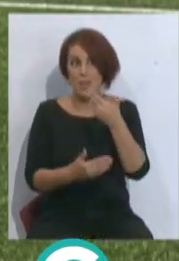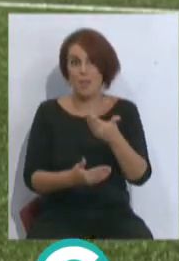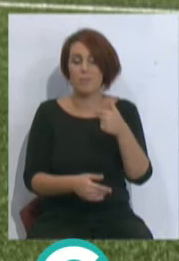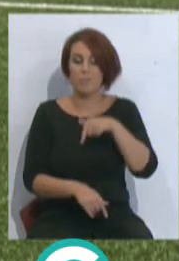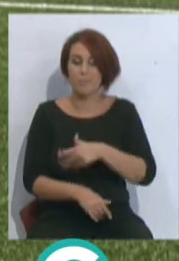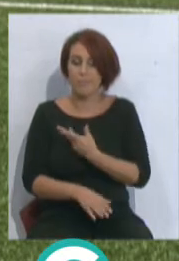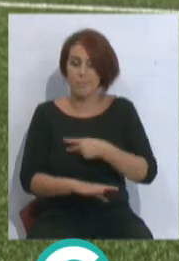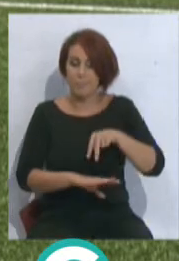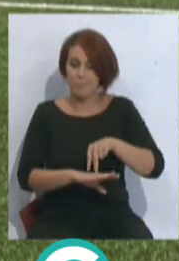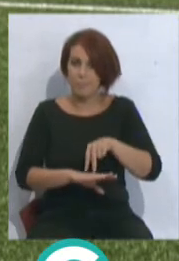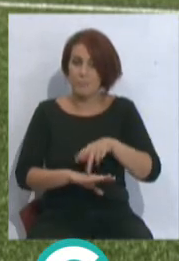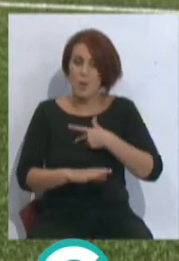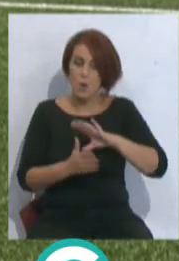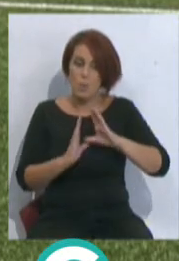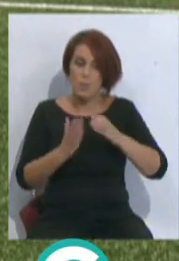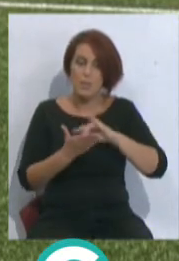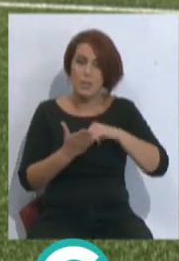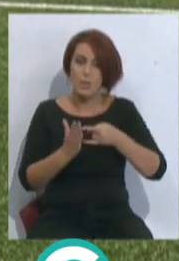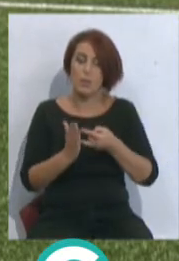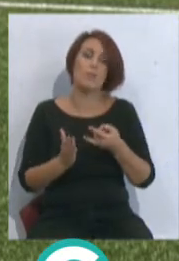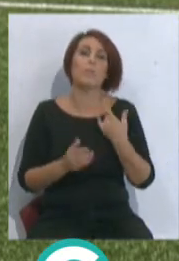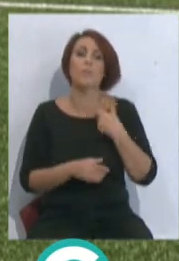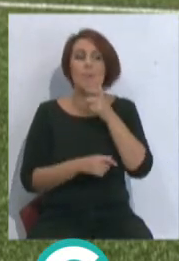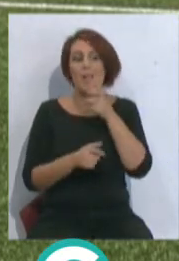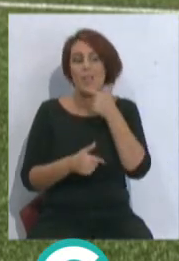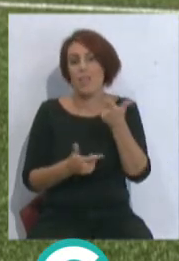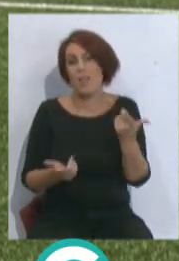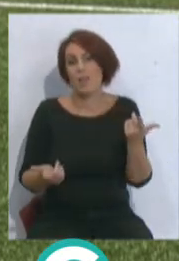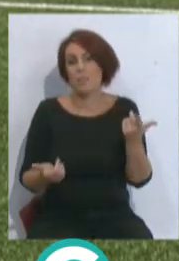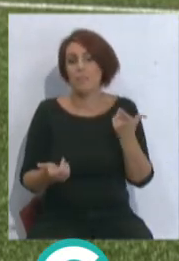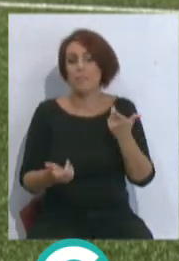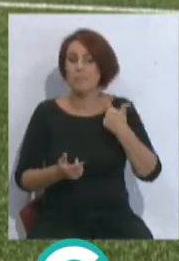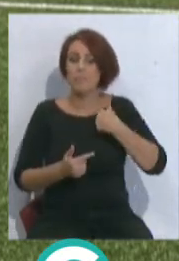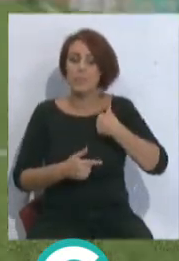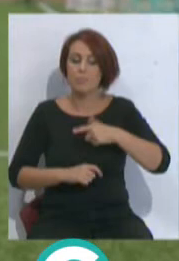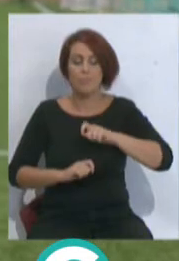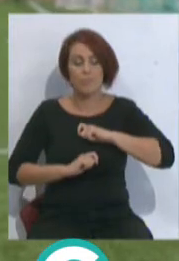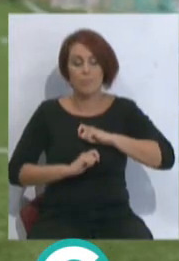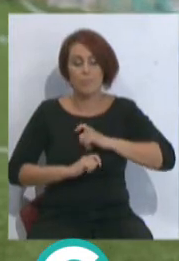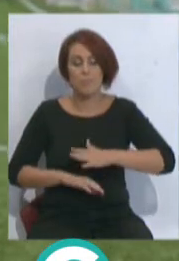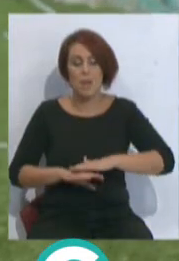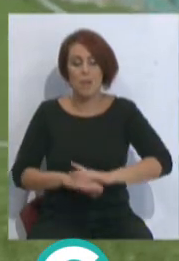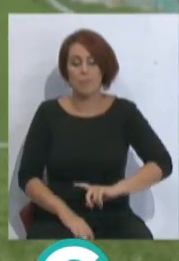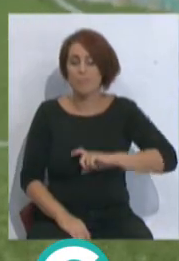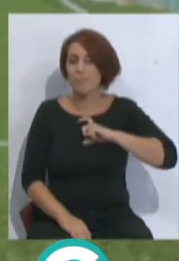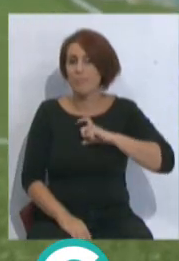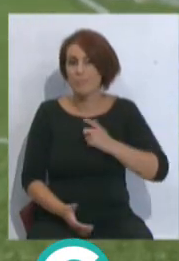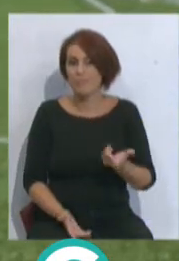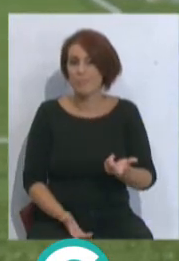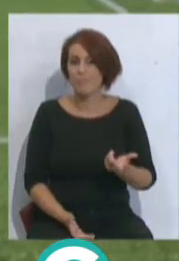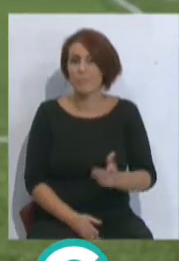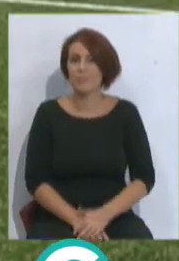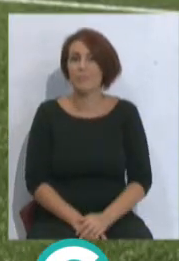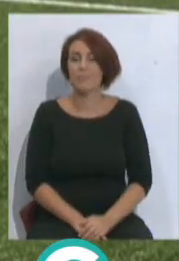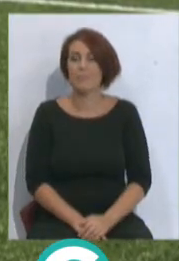cuerpo técnico y las palabras que dice pues me vienen muy bien sobre todo para la autoestima y estoy